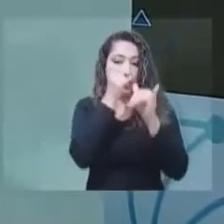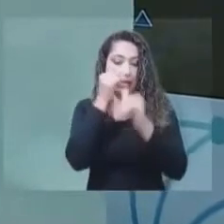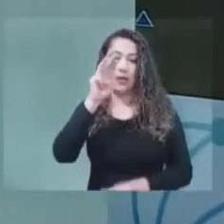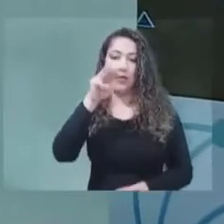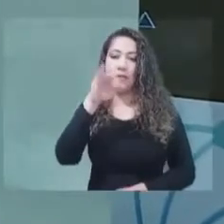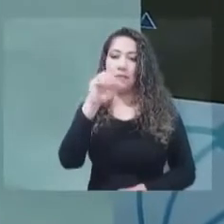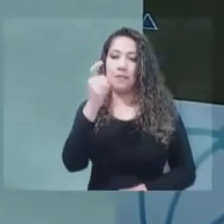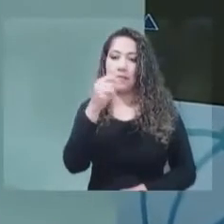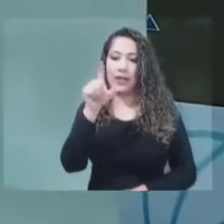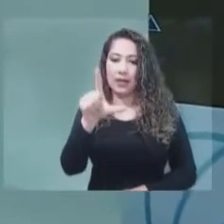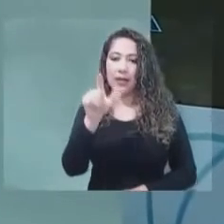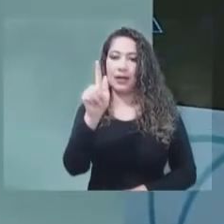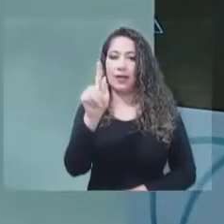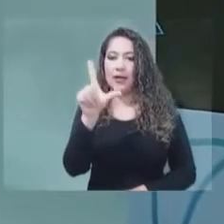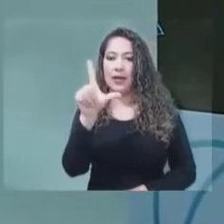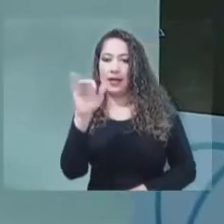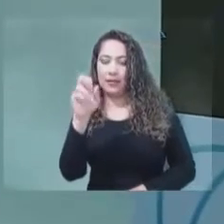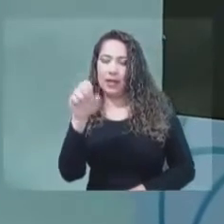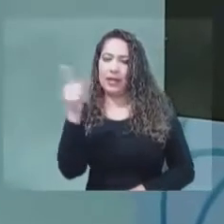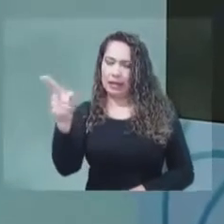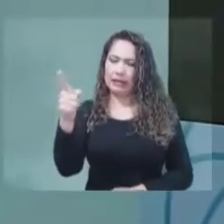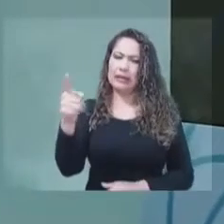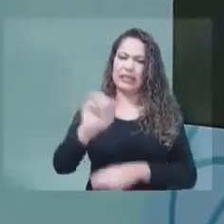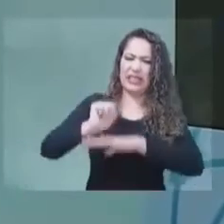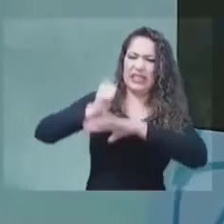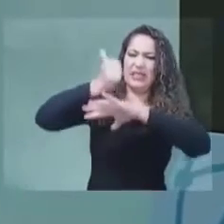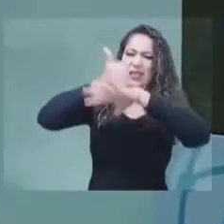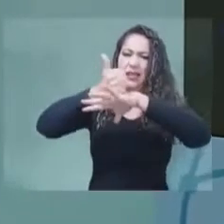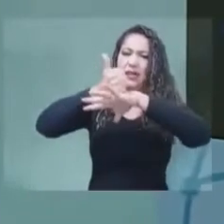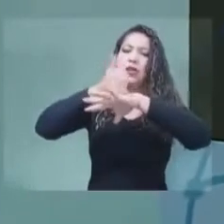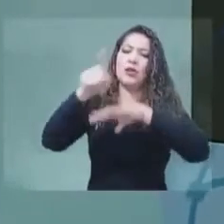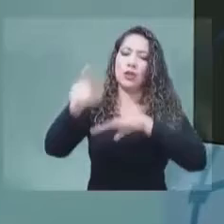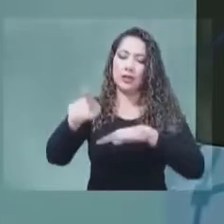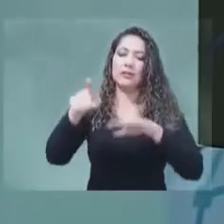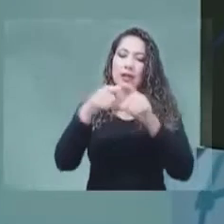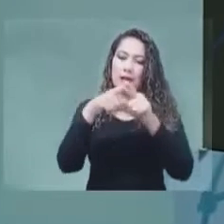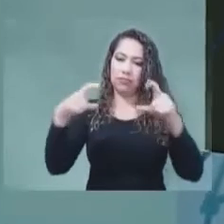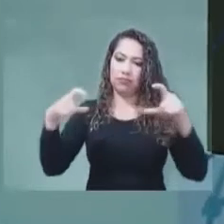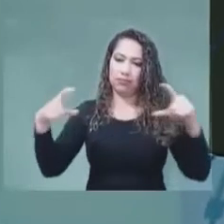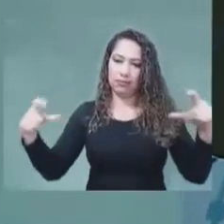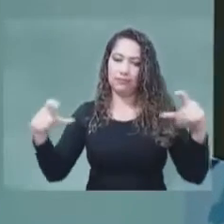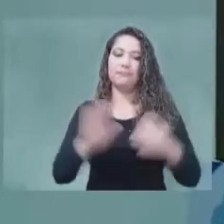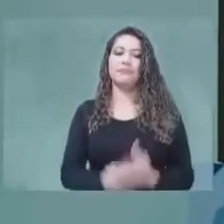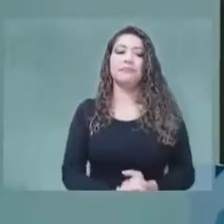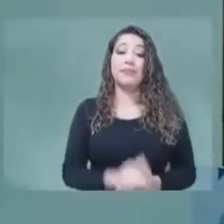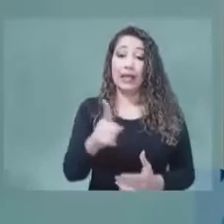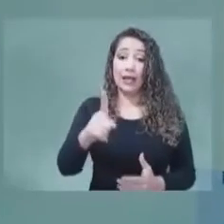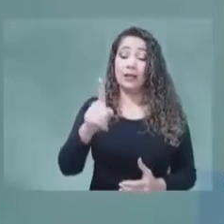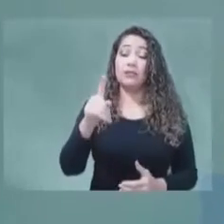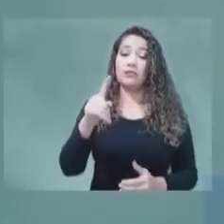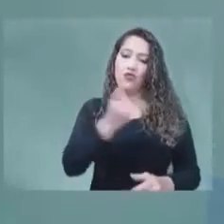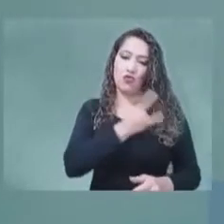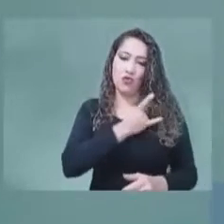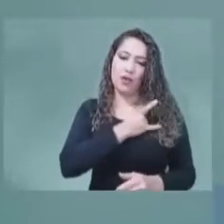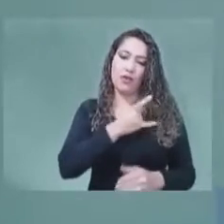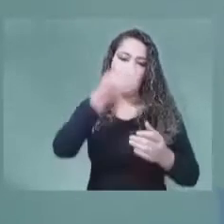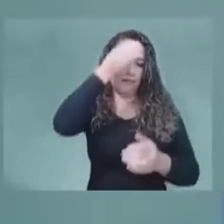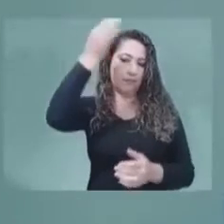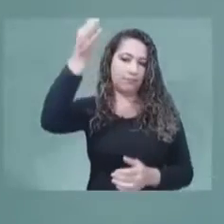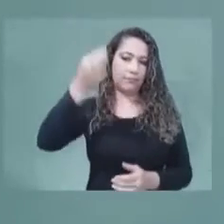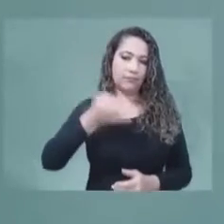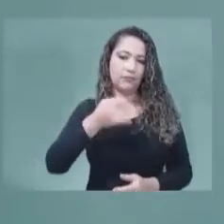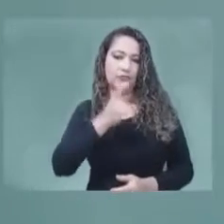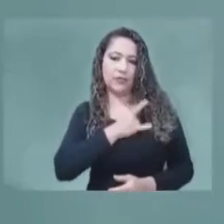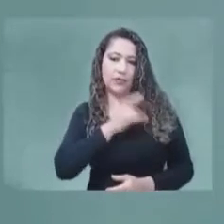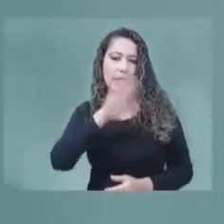Espectro. Miguel Felipe Anzola Espinosa es egresado de la Universidad de los Andes, donde cursó sus estudios de pregrado en física y en